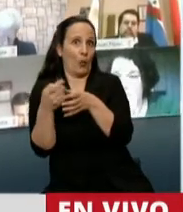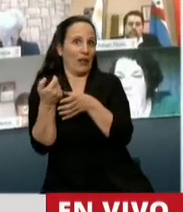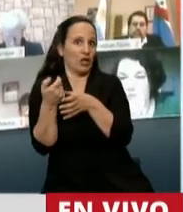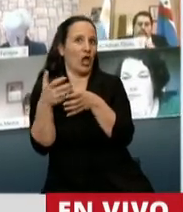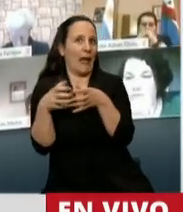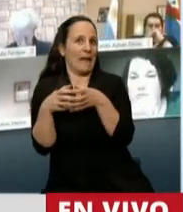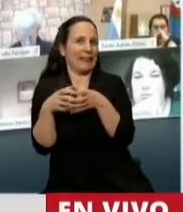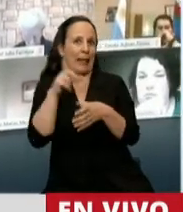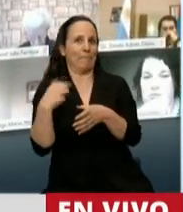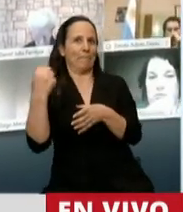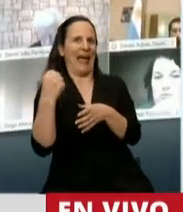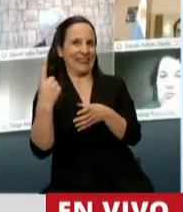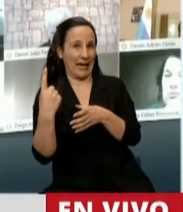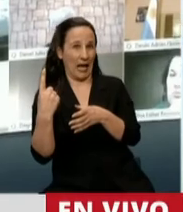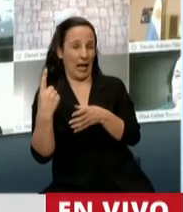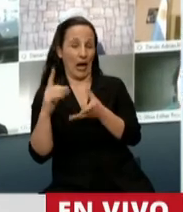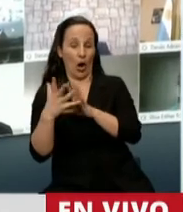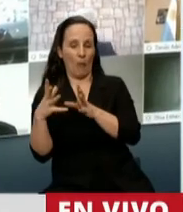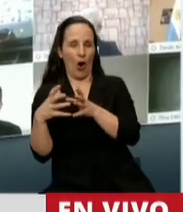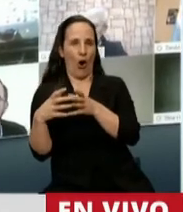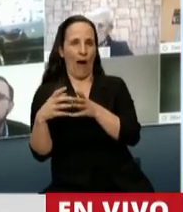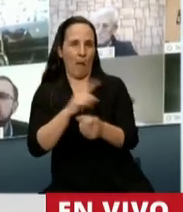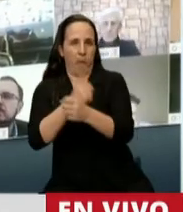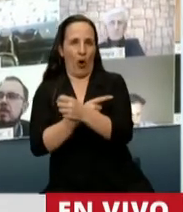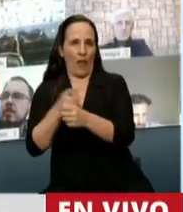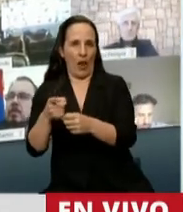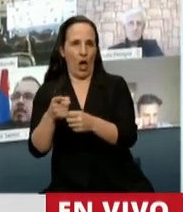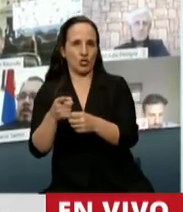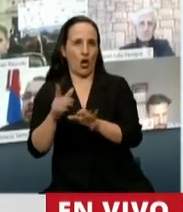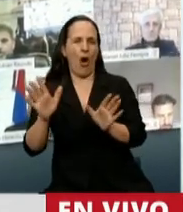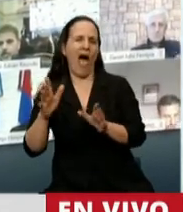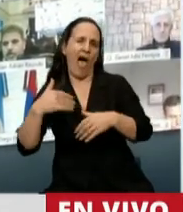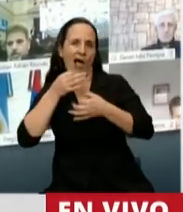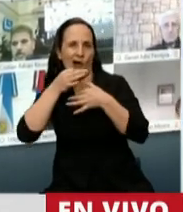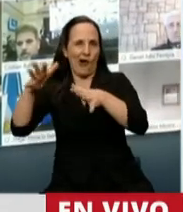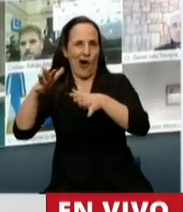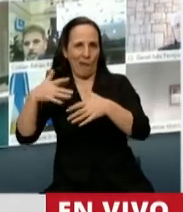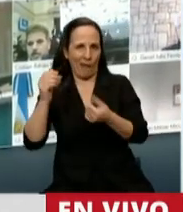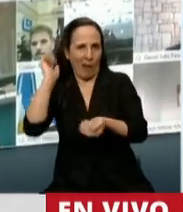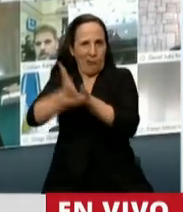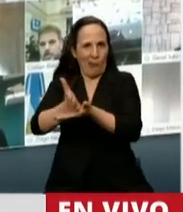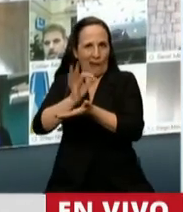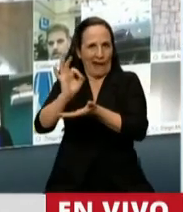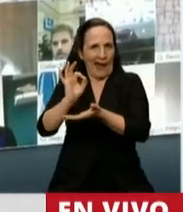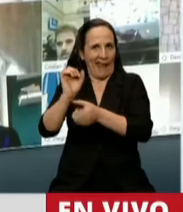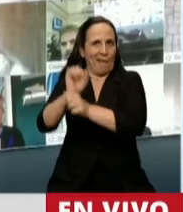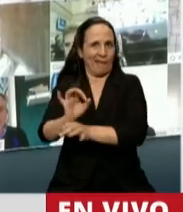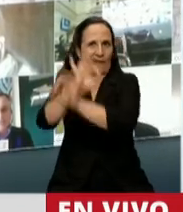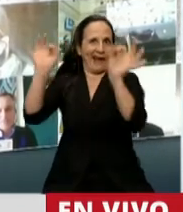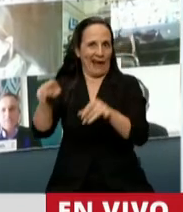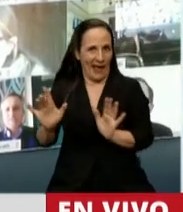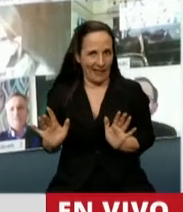una patria de pocos, poderosos e impunes. Esta ley, señor presidente,